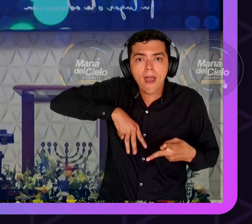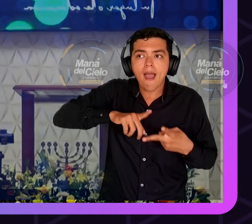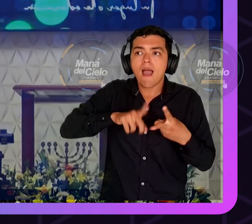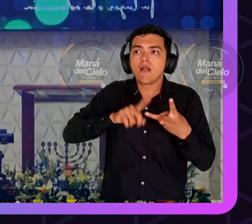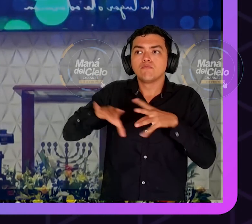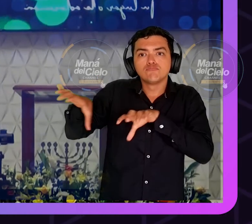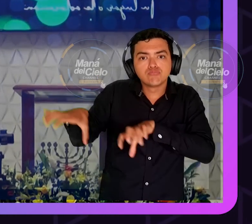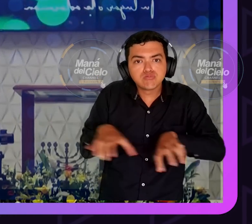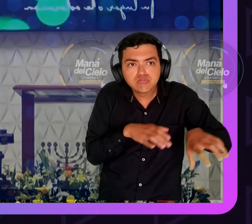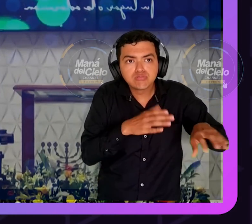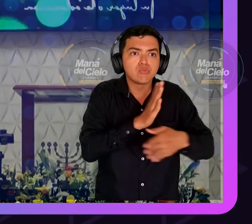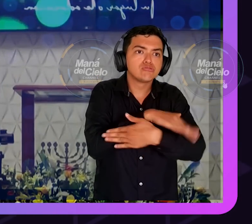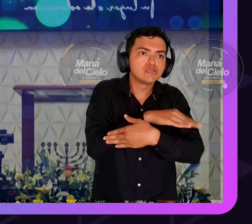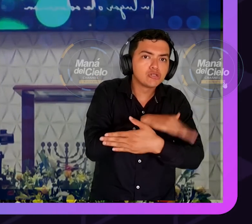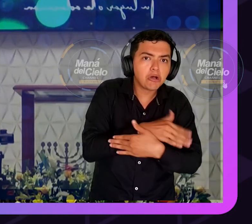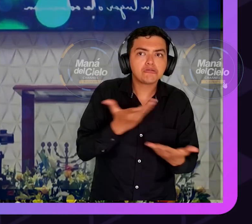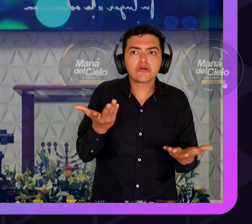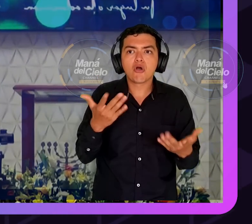Biblia es sagrada? ¿Por qué?